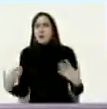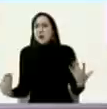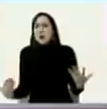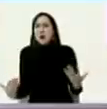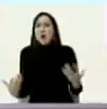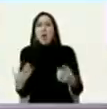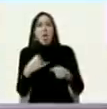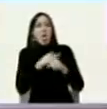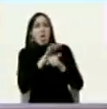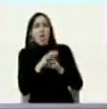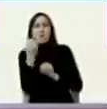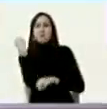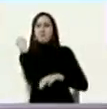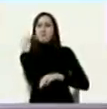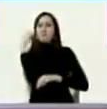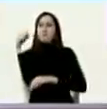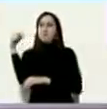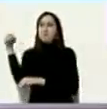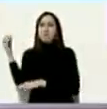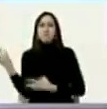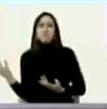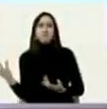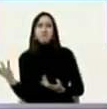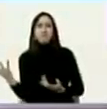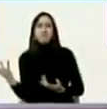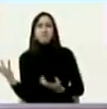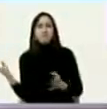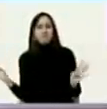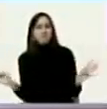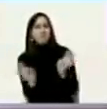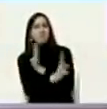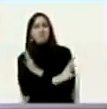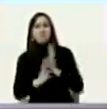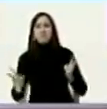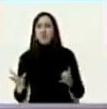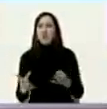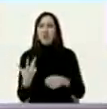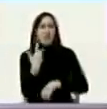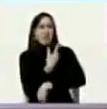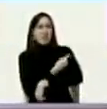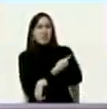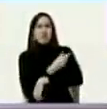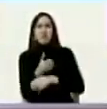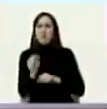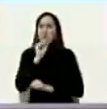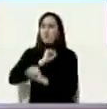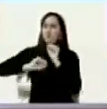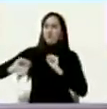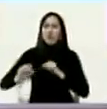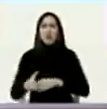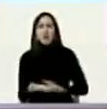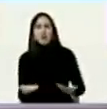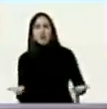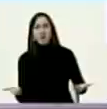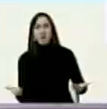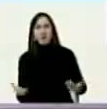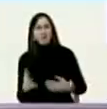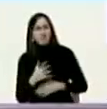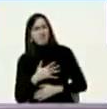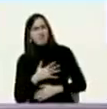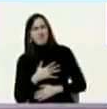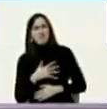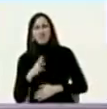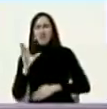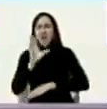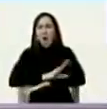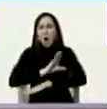coronavirus marchando contra la vacuna como que la vacuna fuera un enemigo a vencer y yo digo y la conciencia